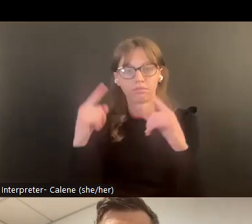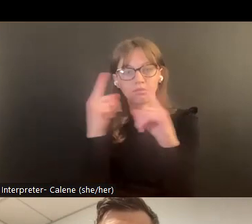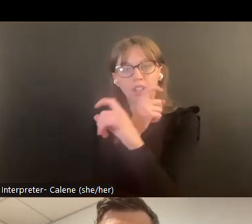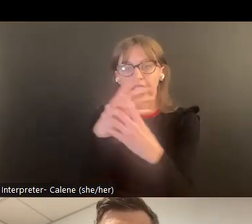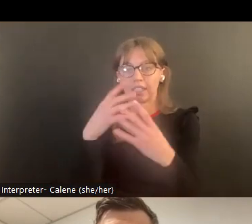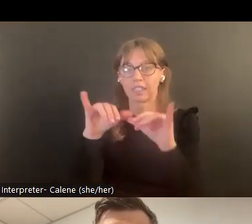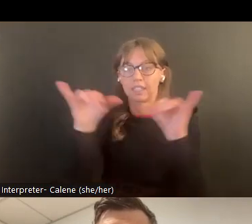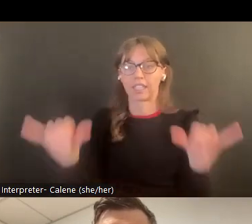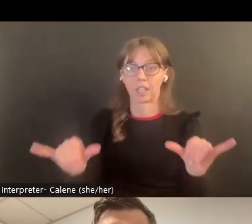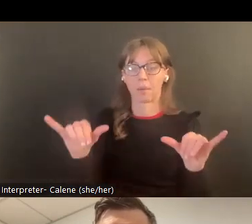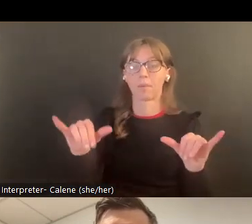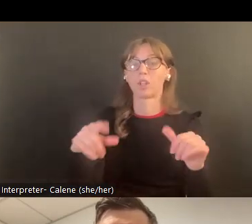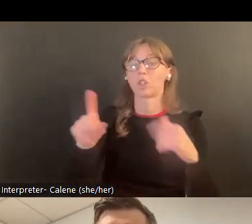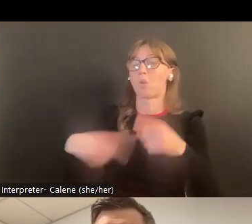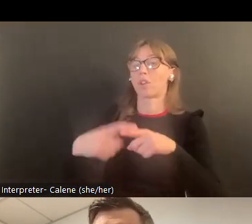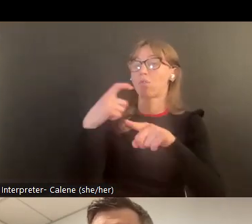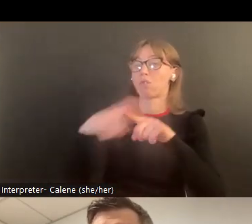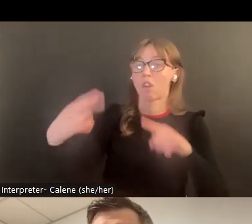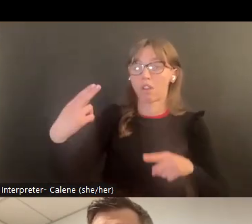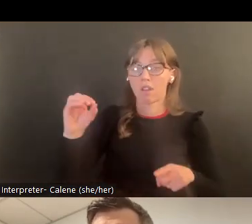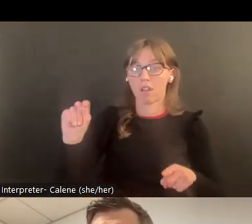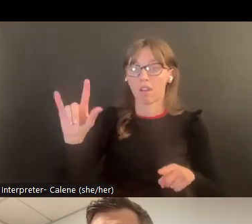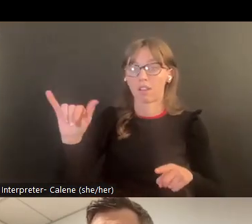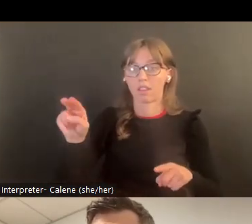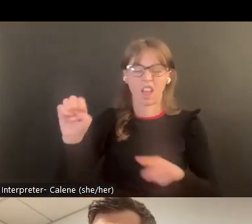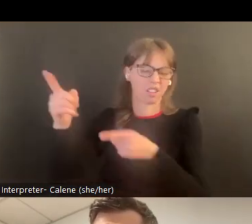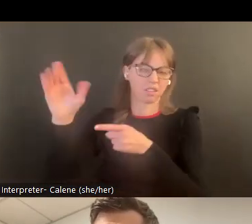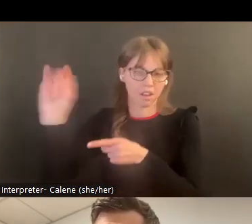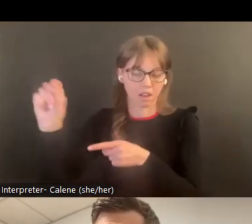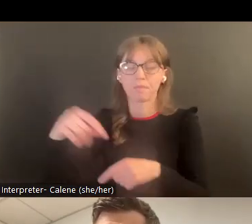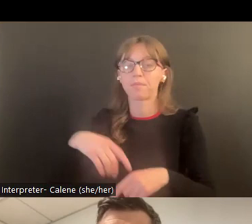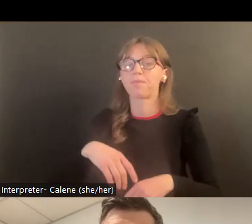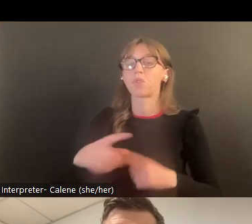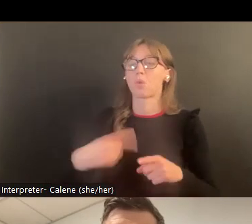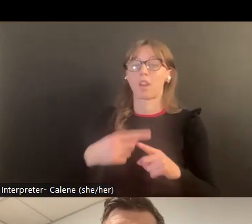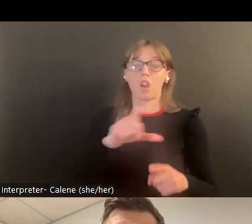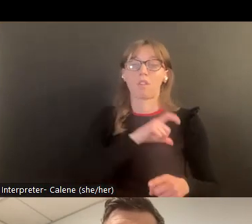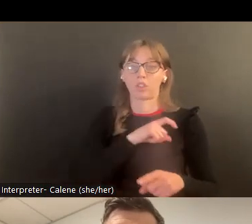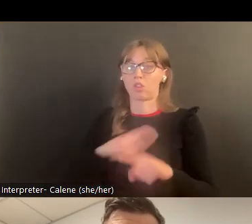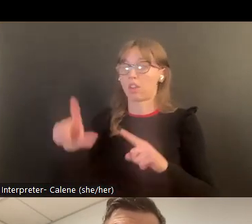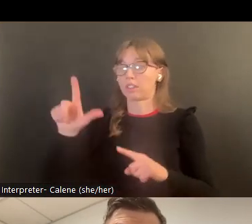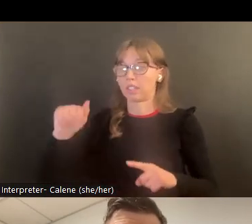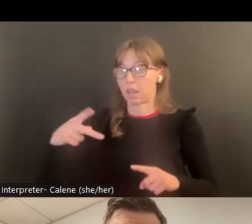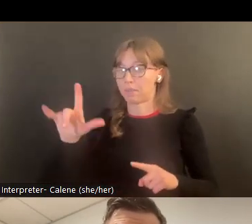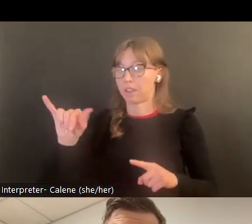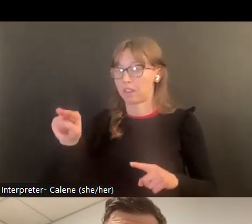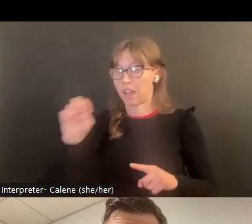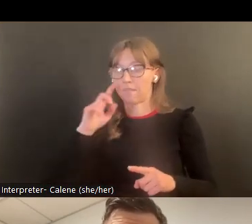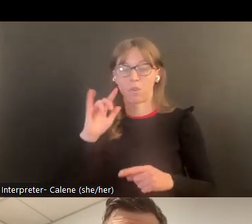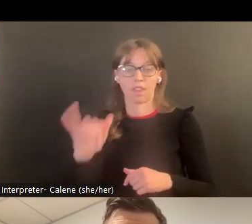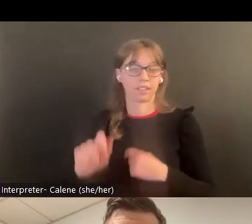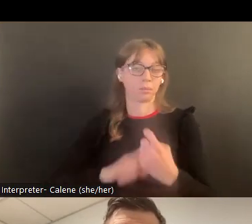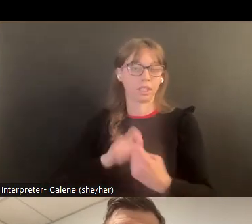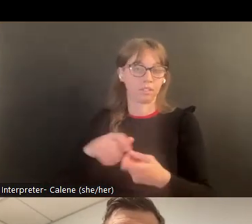muchos de los sistemas en Connecticut usan el lab o lenguaje similar para poder ser un lenguaje consistente y